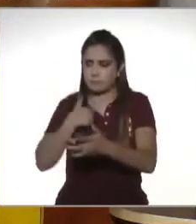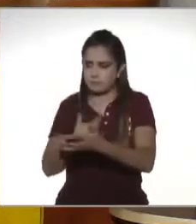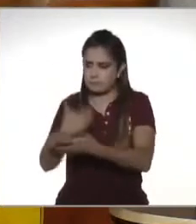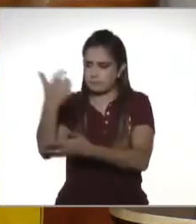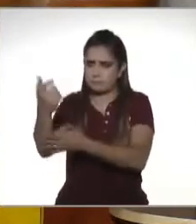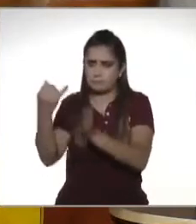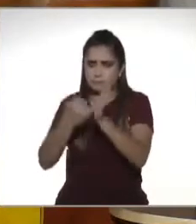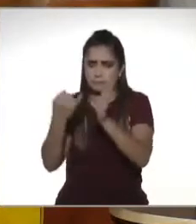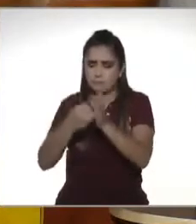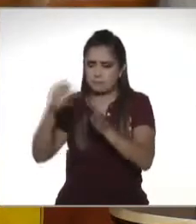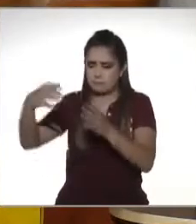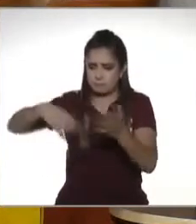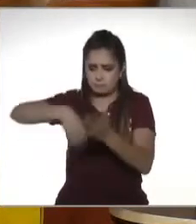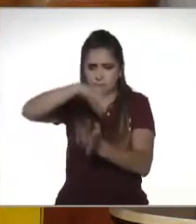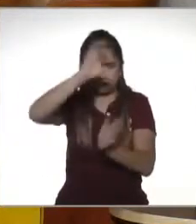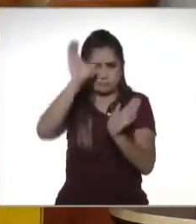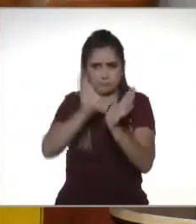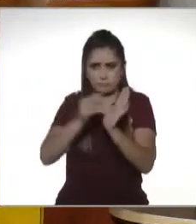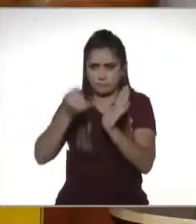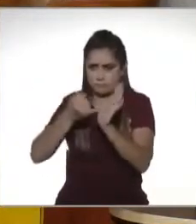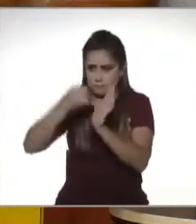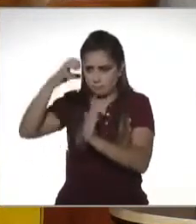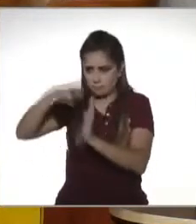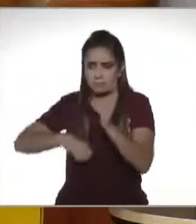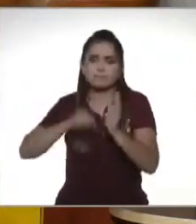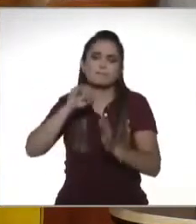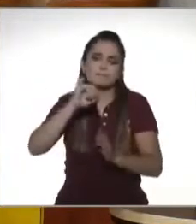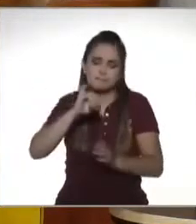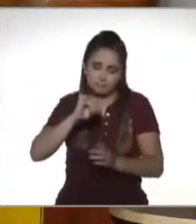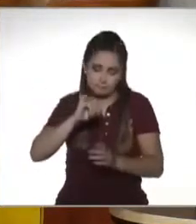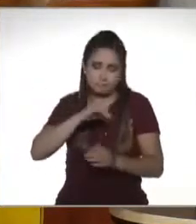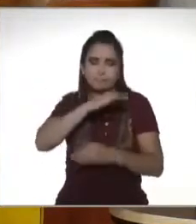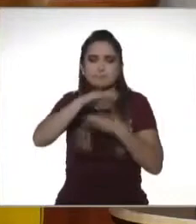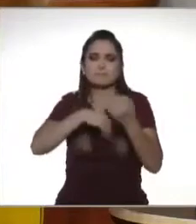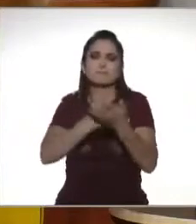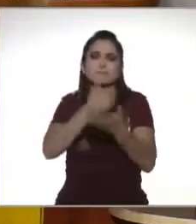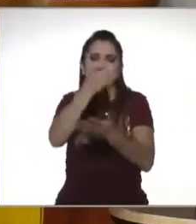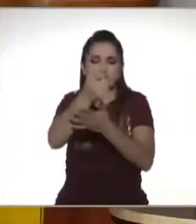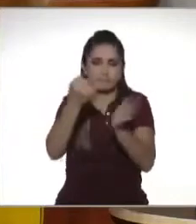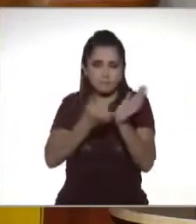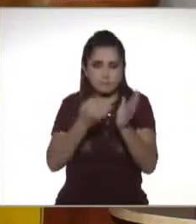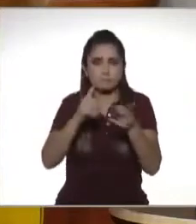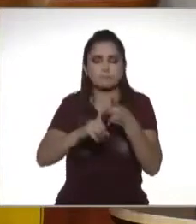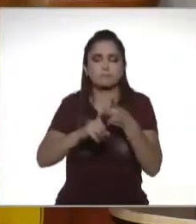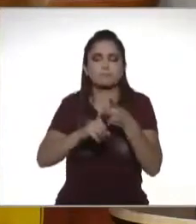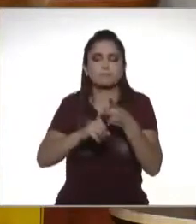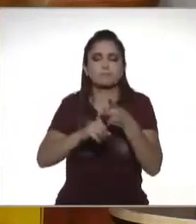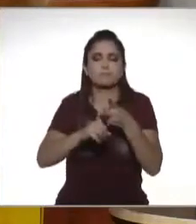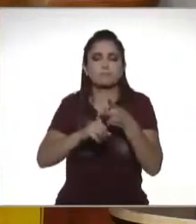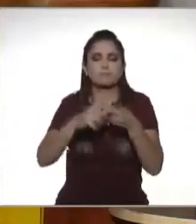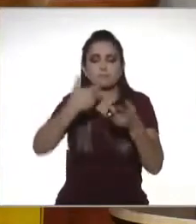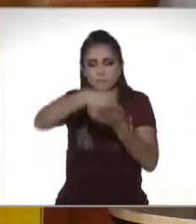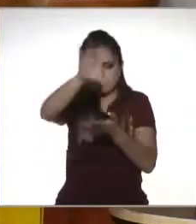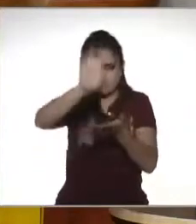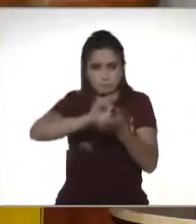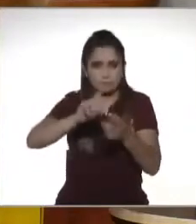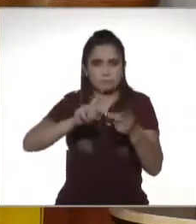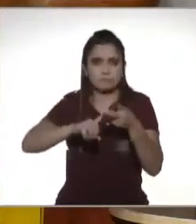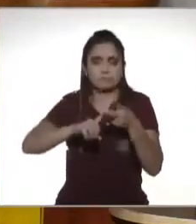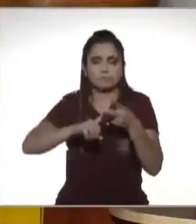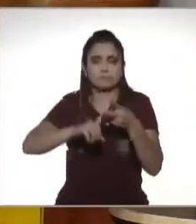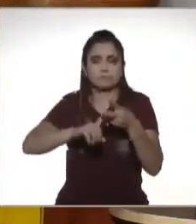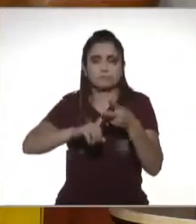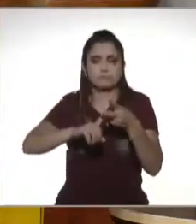su liquidación sí también esas tienen otra exención todo lo que son indemnizaciones primas de antigüedad que recibe el trabajador cuando deja de elaborar